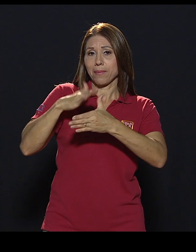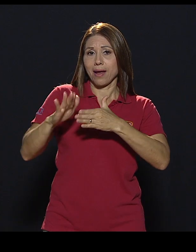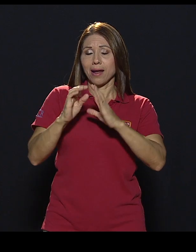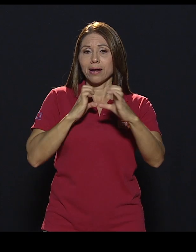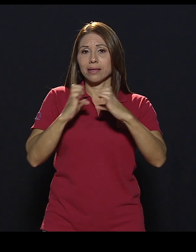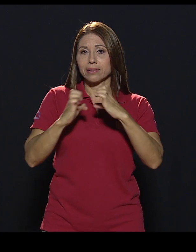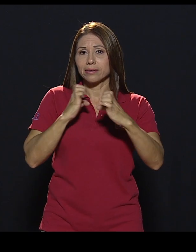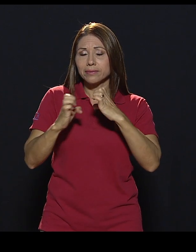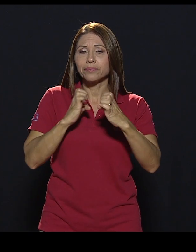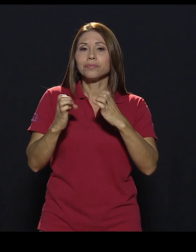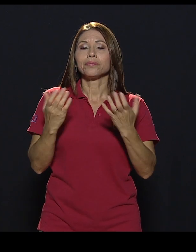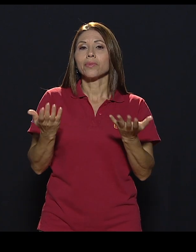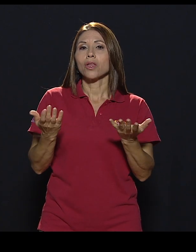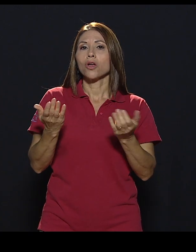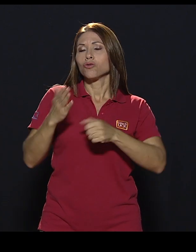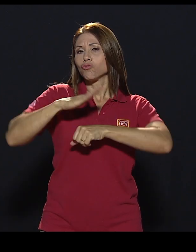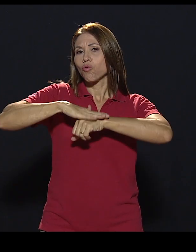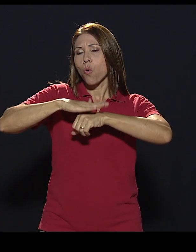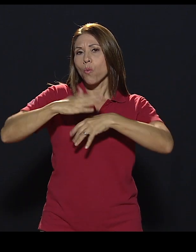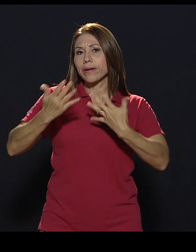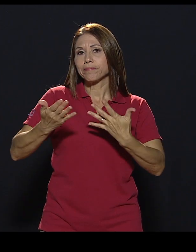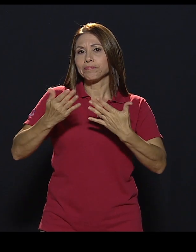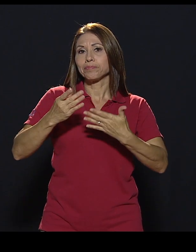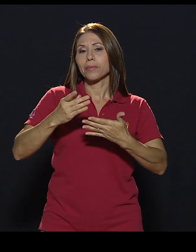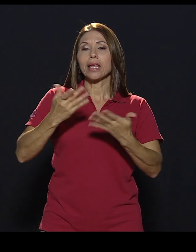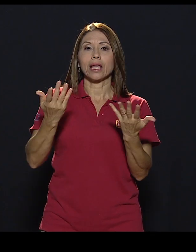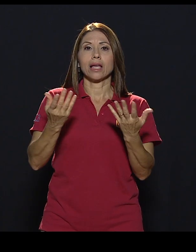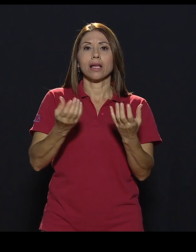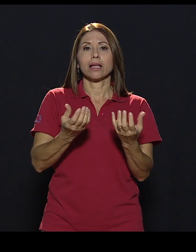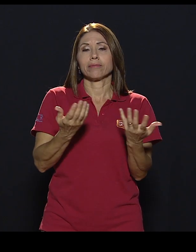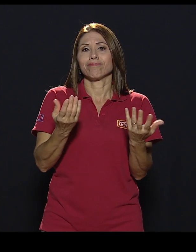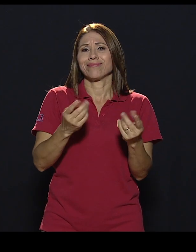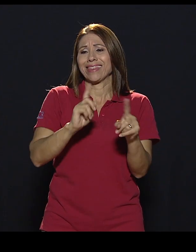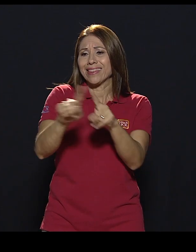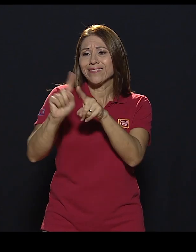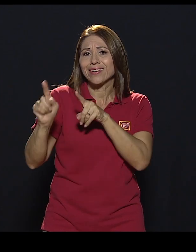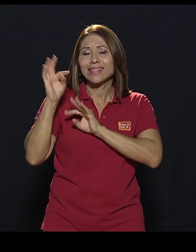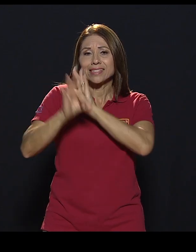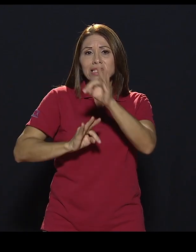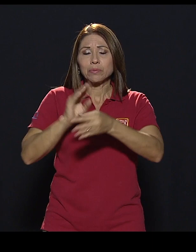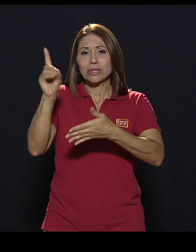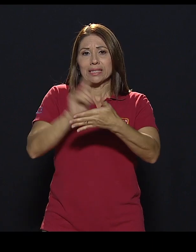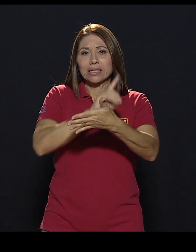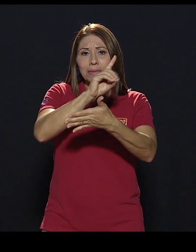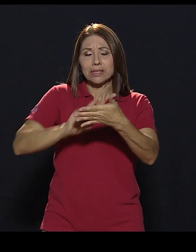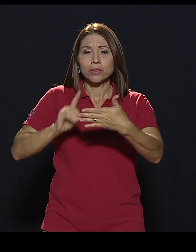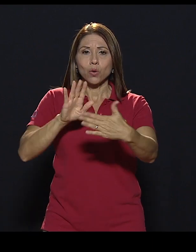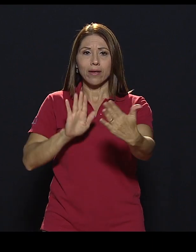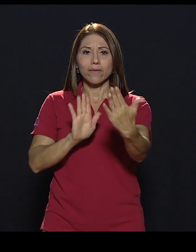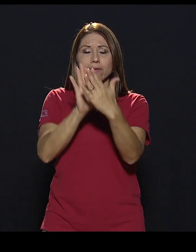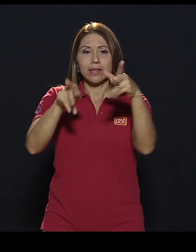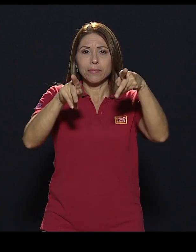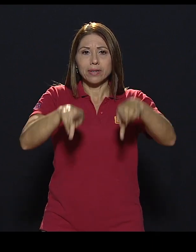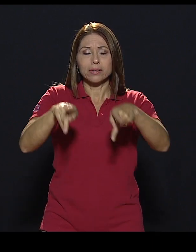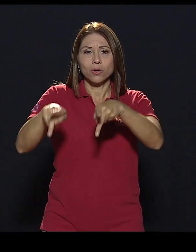parte de la entrevista sobre la discriminación múltiple que puede enfrentar una persona con